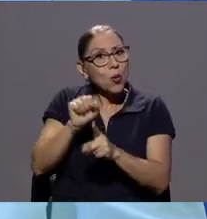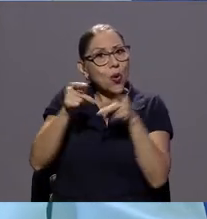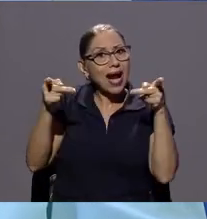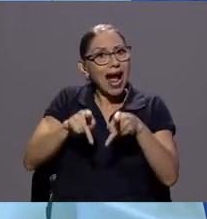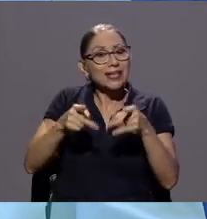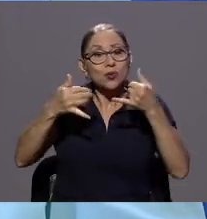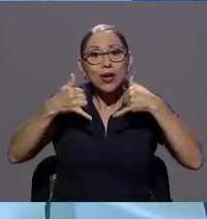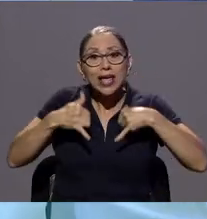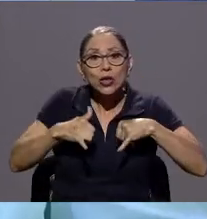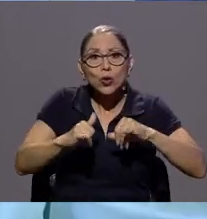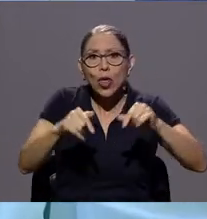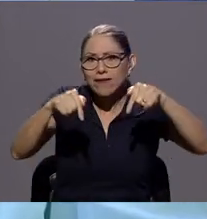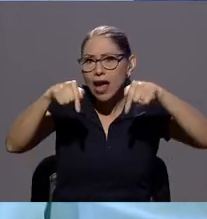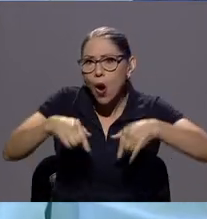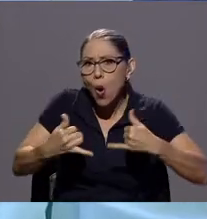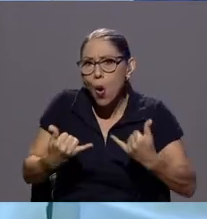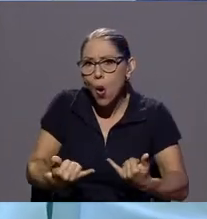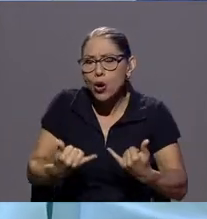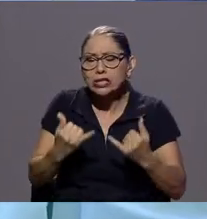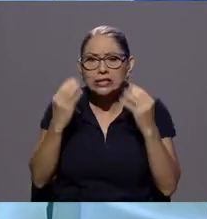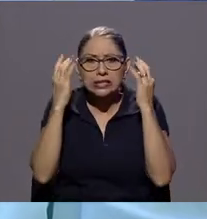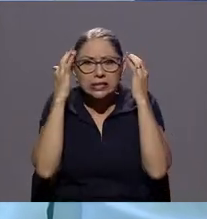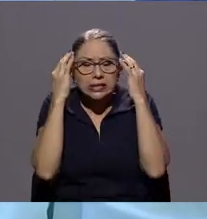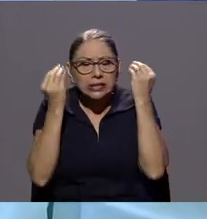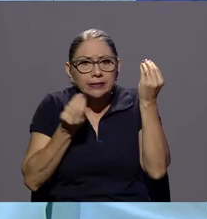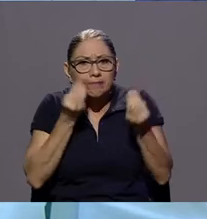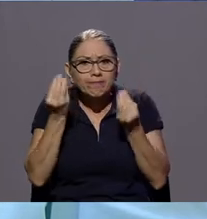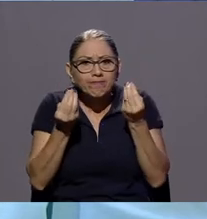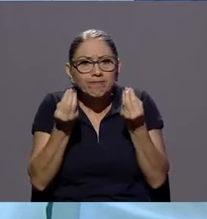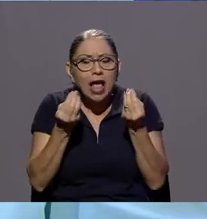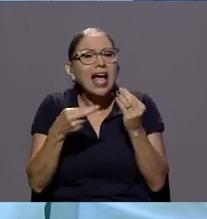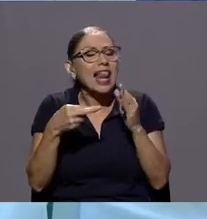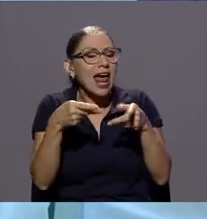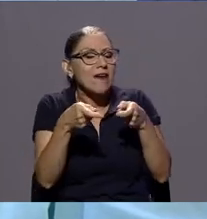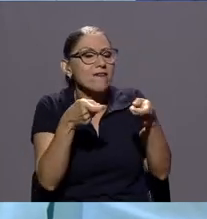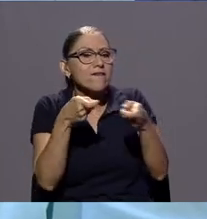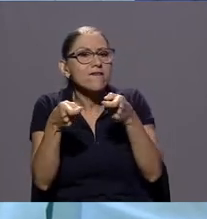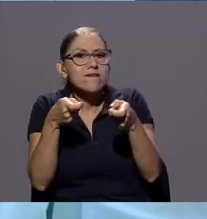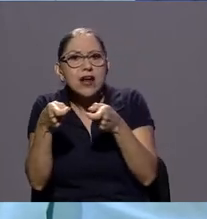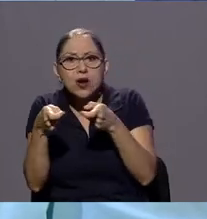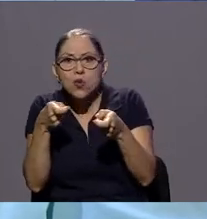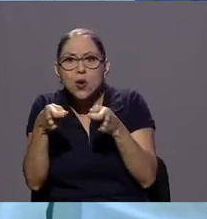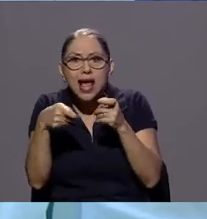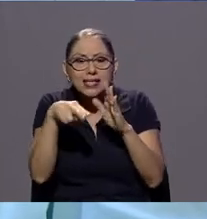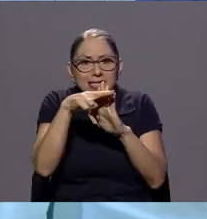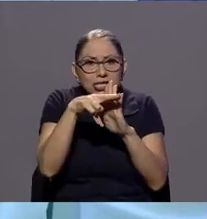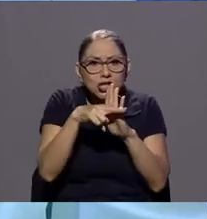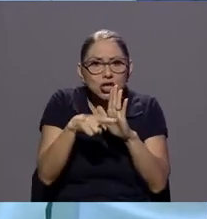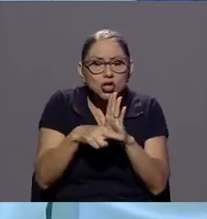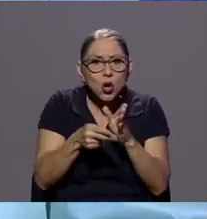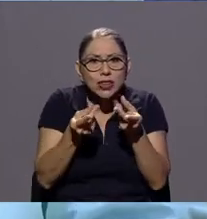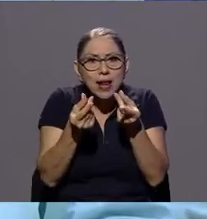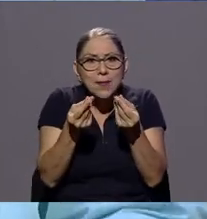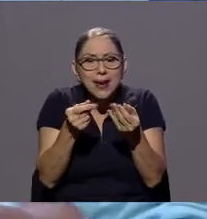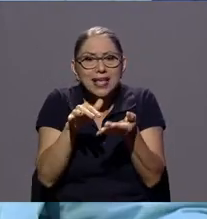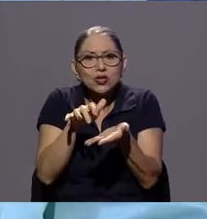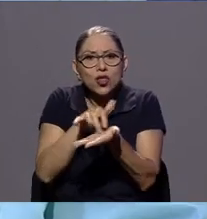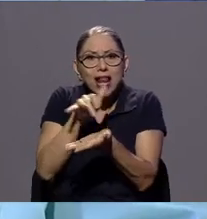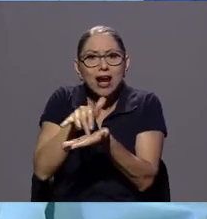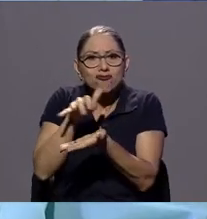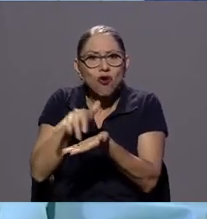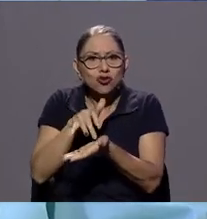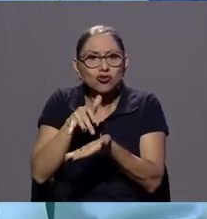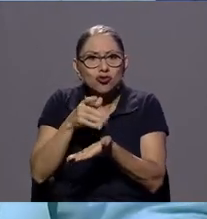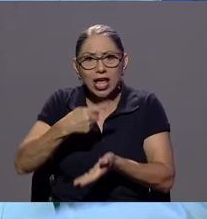provoca una gran preocupación tal cual es la regulación del precio del arroz que desde nuestro punto de vista es totalmente